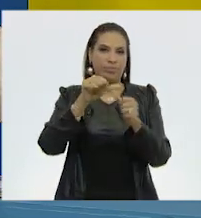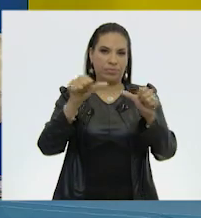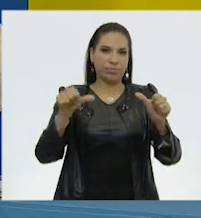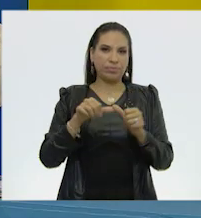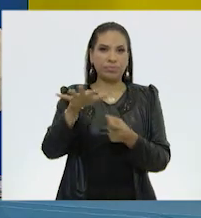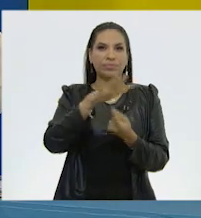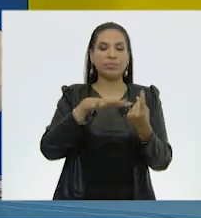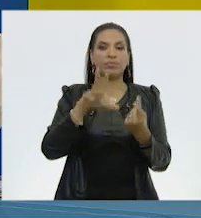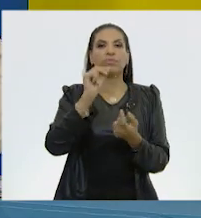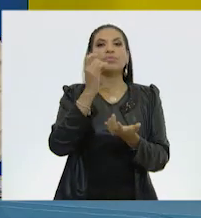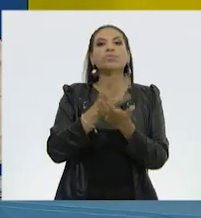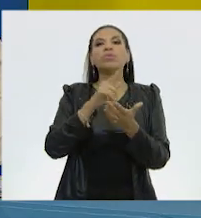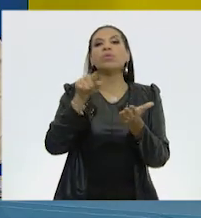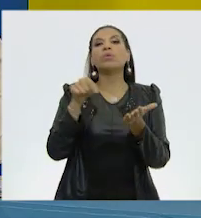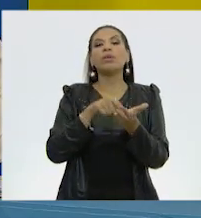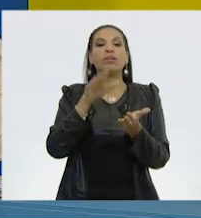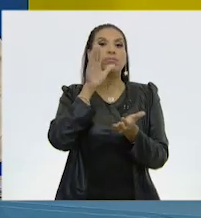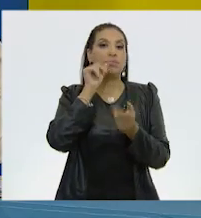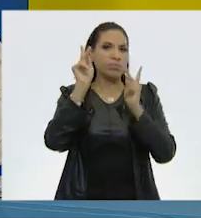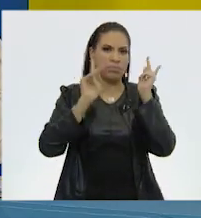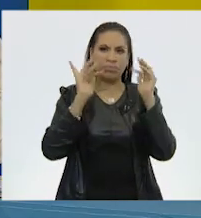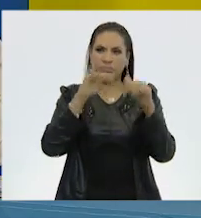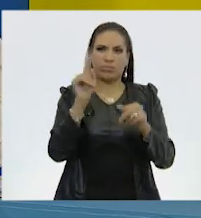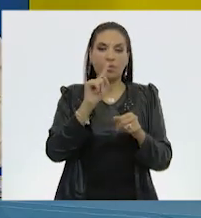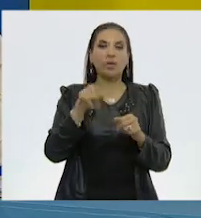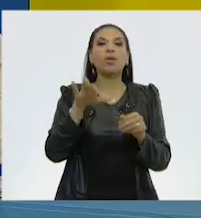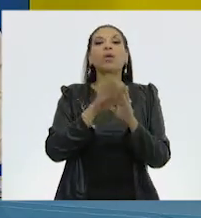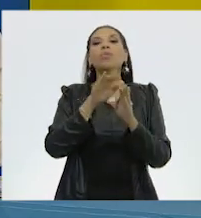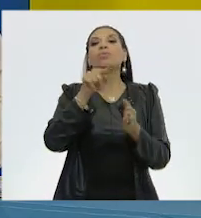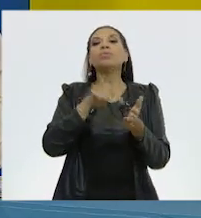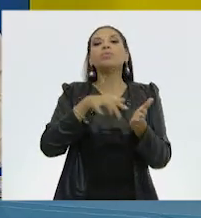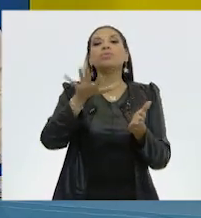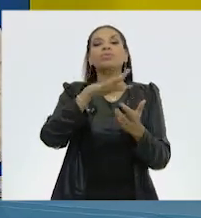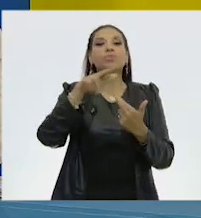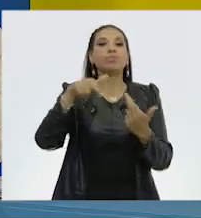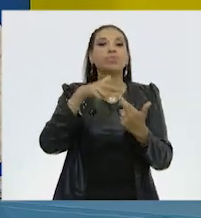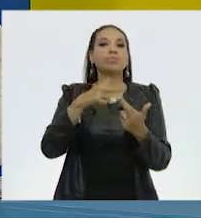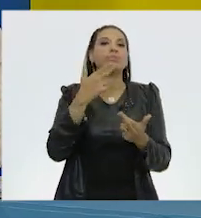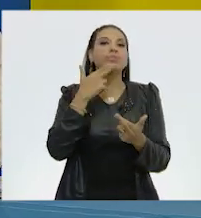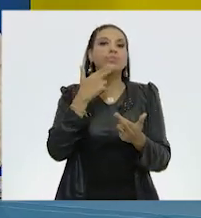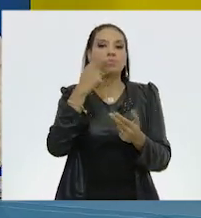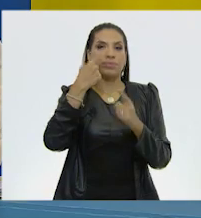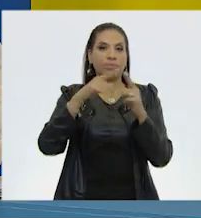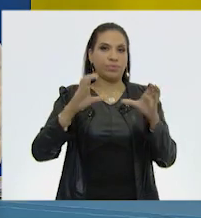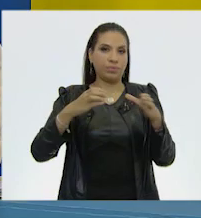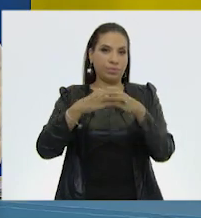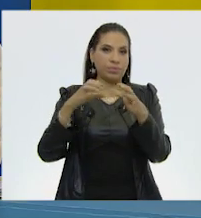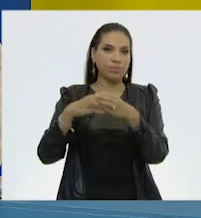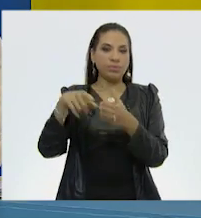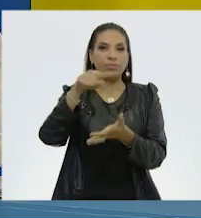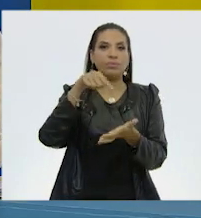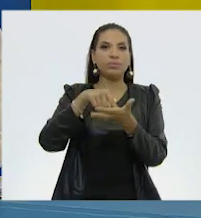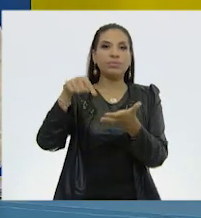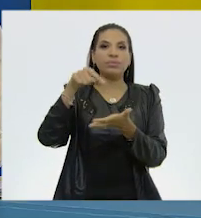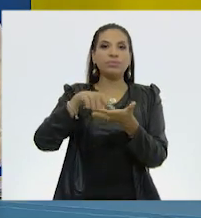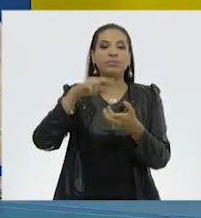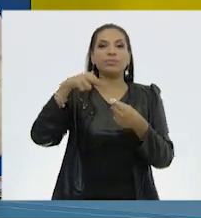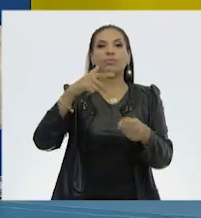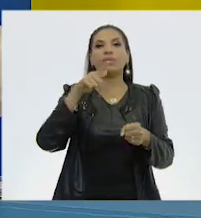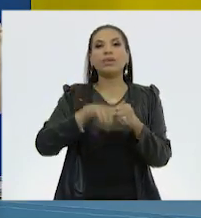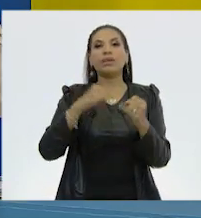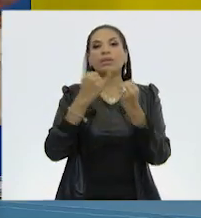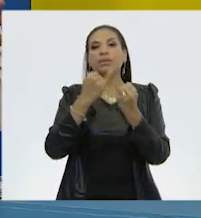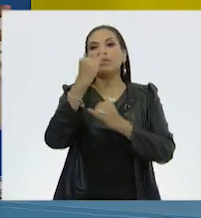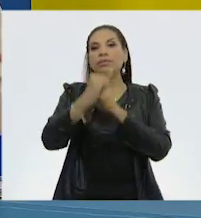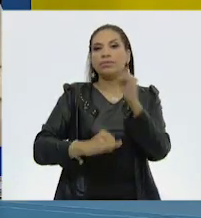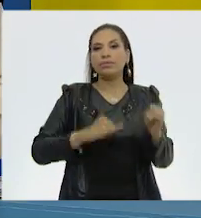no como lugares que no se pueden visitar, sino como regiones que favorecen a las comunidades locales, nacionales